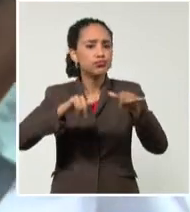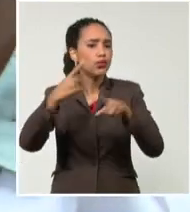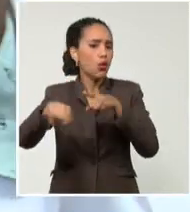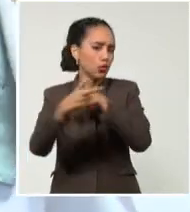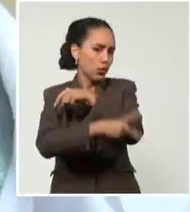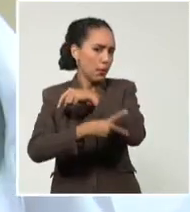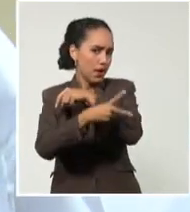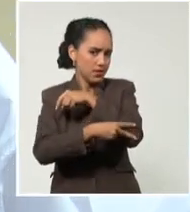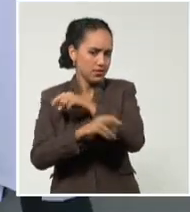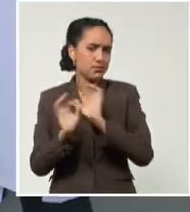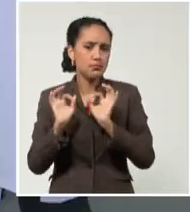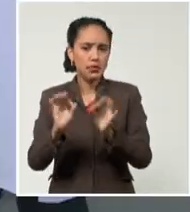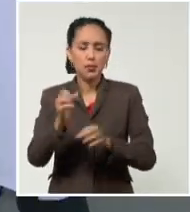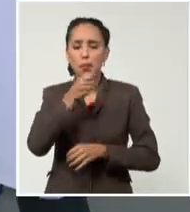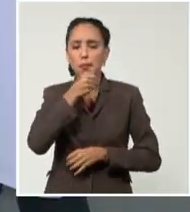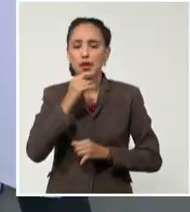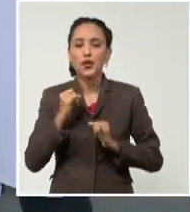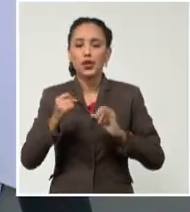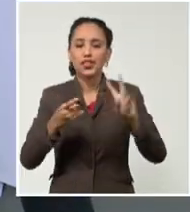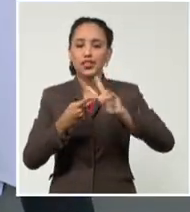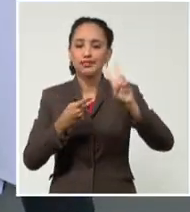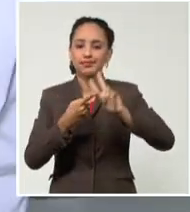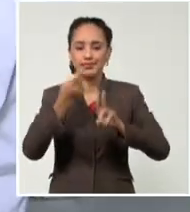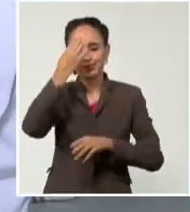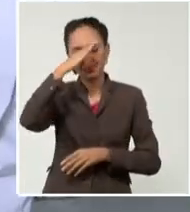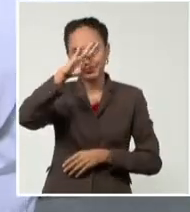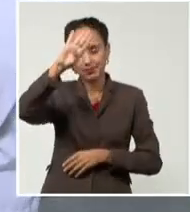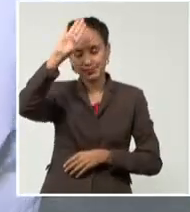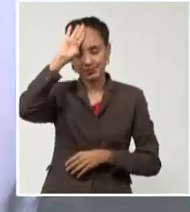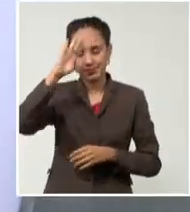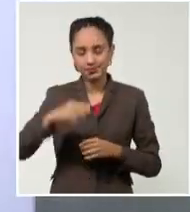Adán Morel, Sistema Informativo de la Televisión Cubana.